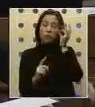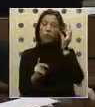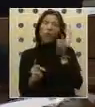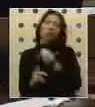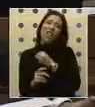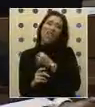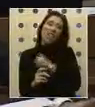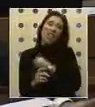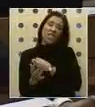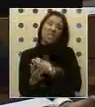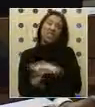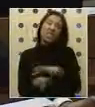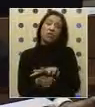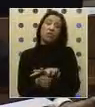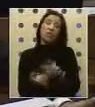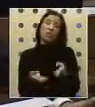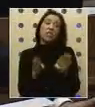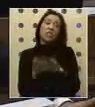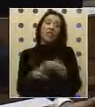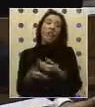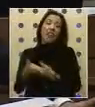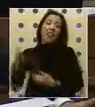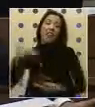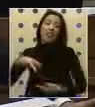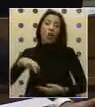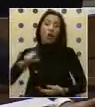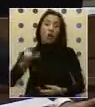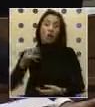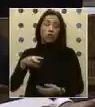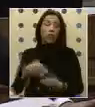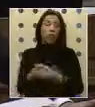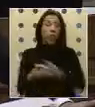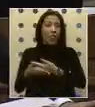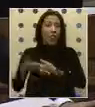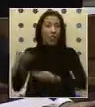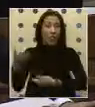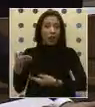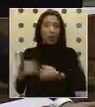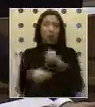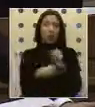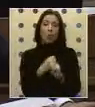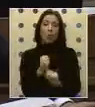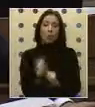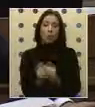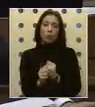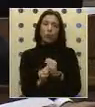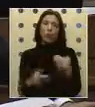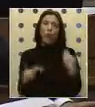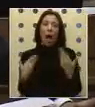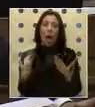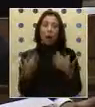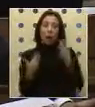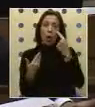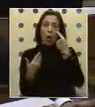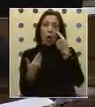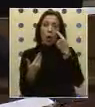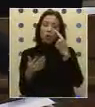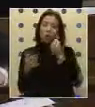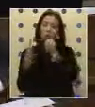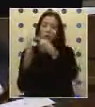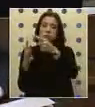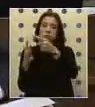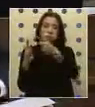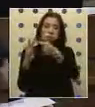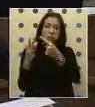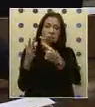triste situación del cierre del diario La Nación, un diario que durante muchos años aportó conocimiento, diversidad